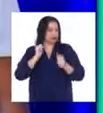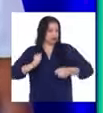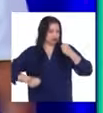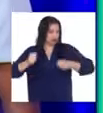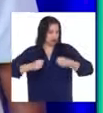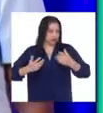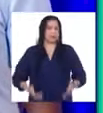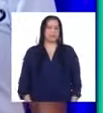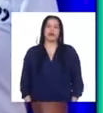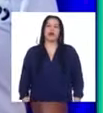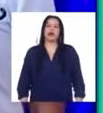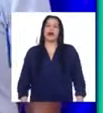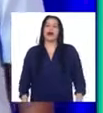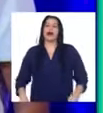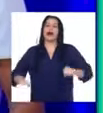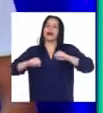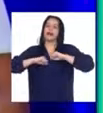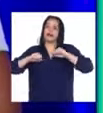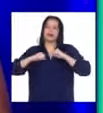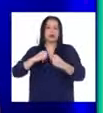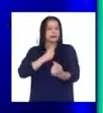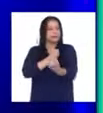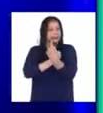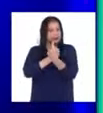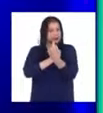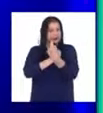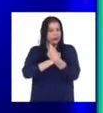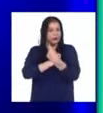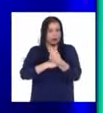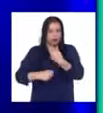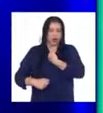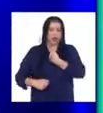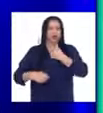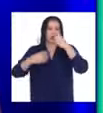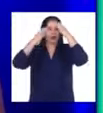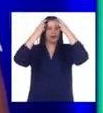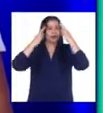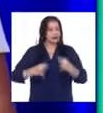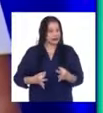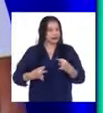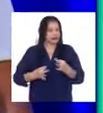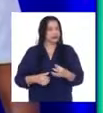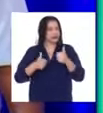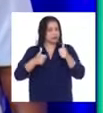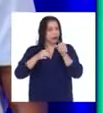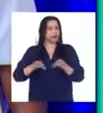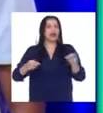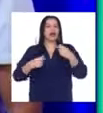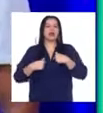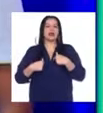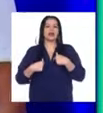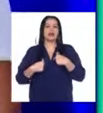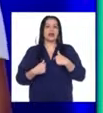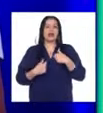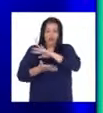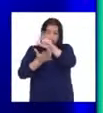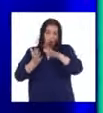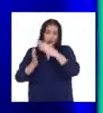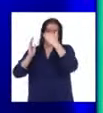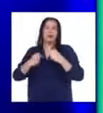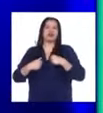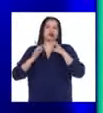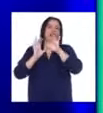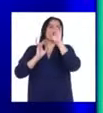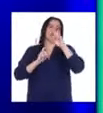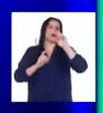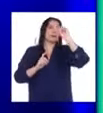El deporte me ha enseñado a poder tomar decisiones importantes y a ordenar mis prioridades y tener